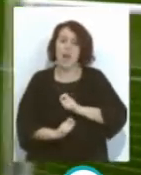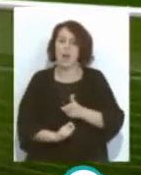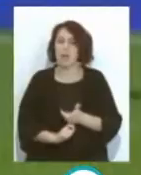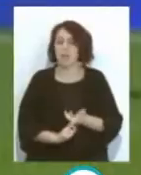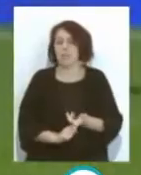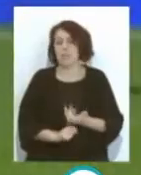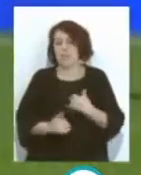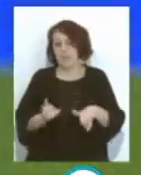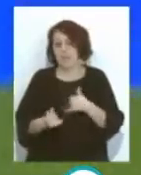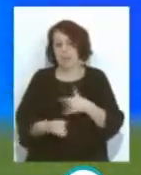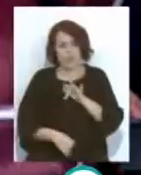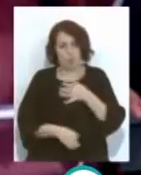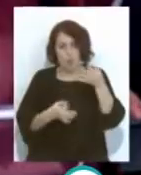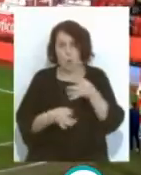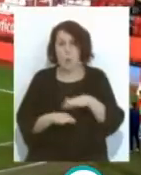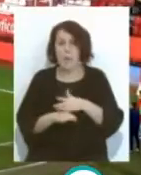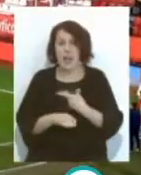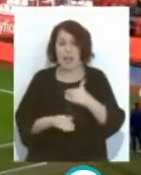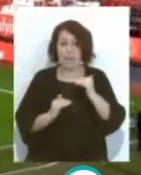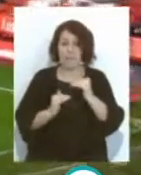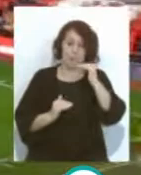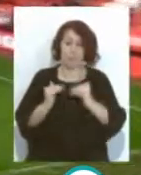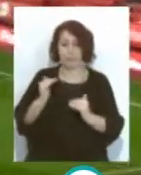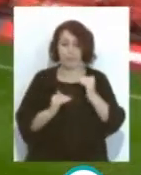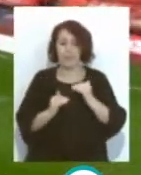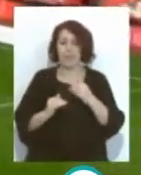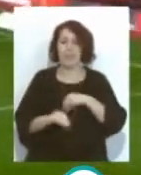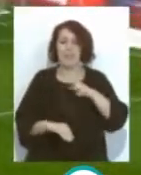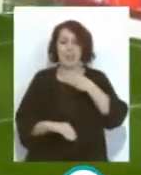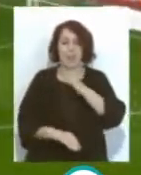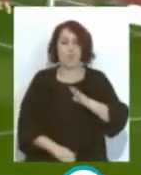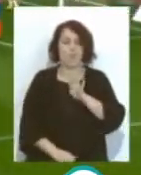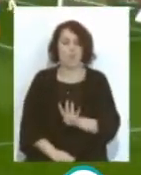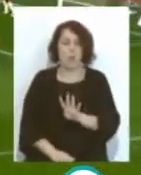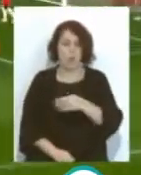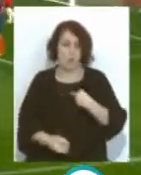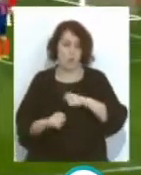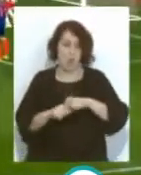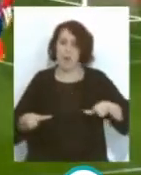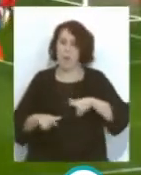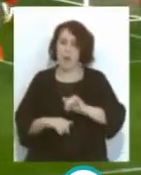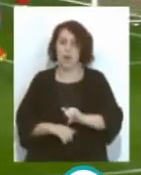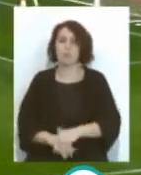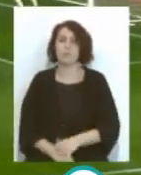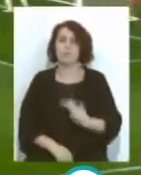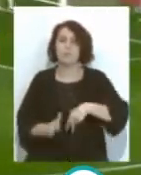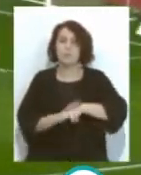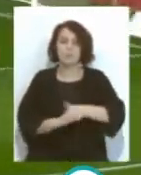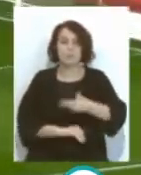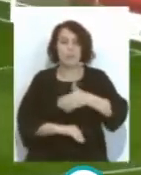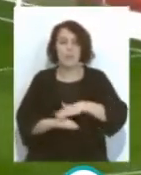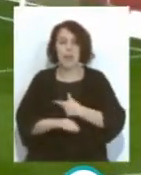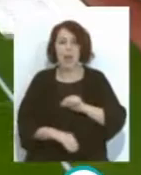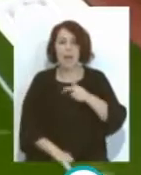Al Sevilla Para ese desequilibrio Que tiene en tres cuartos De campo Desde luego Era un futbolista Muy importante Para